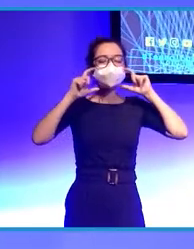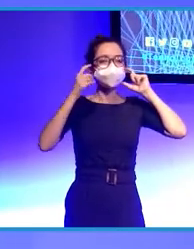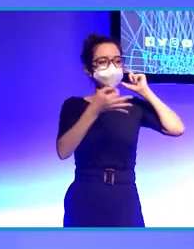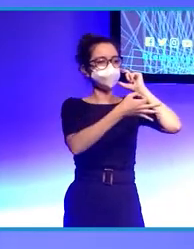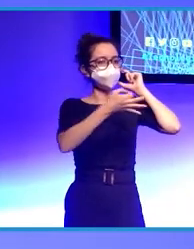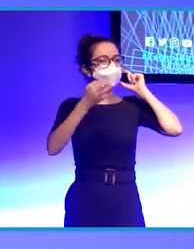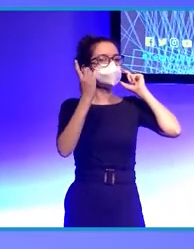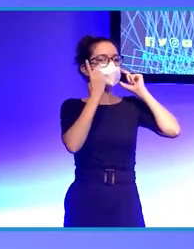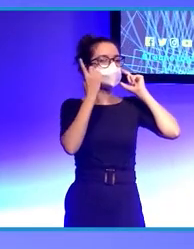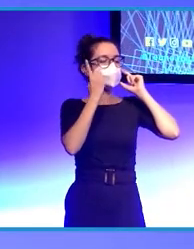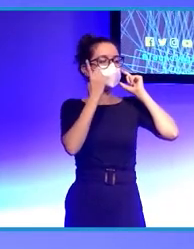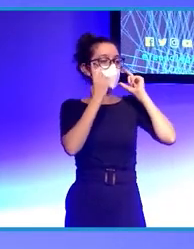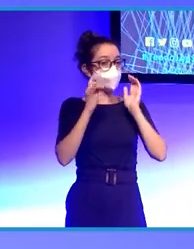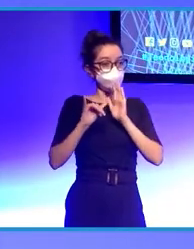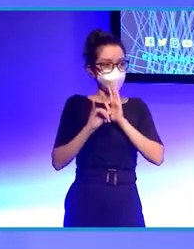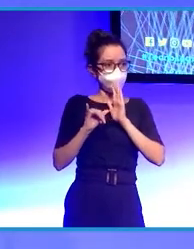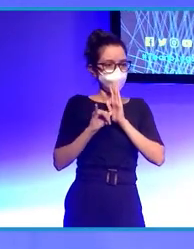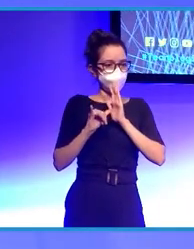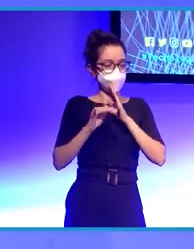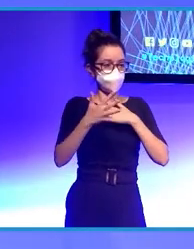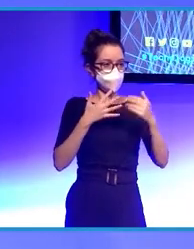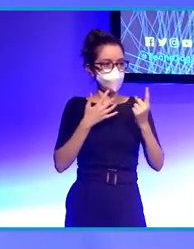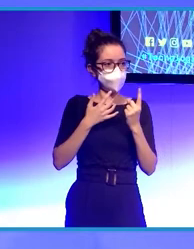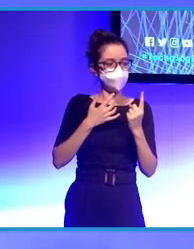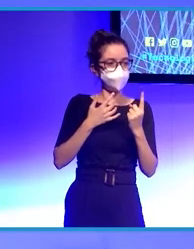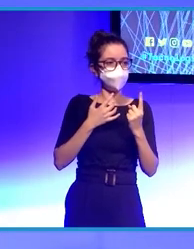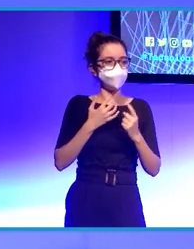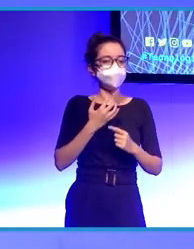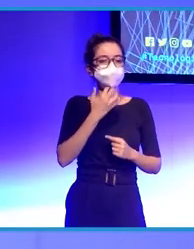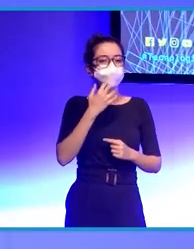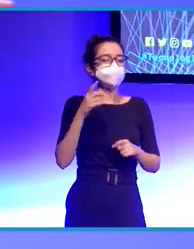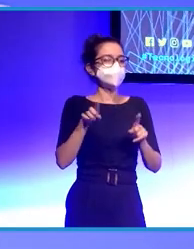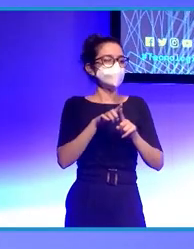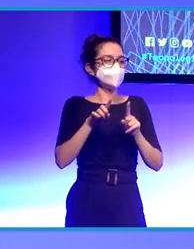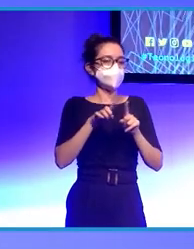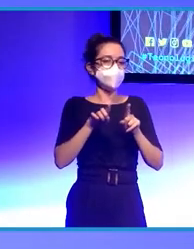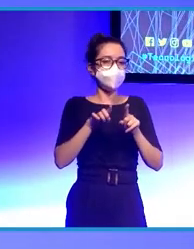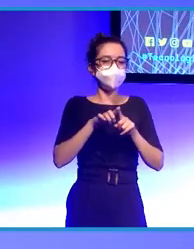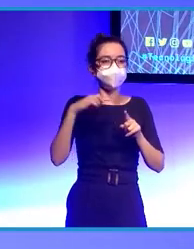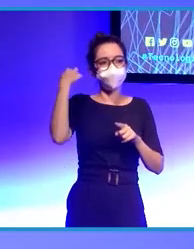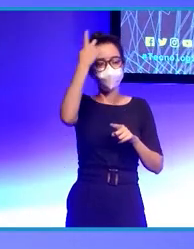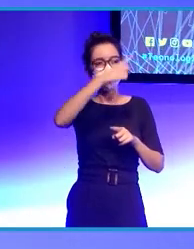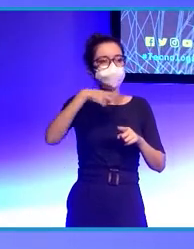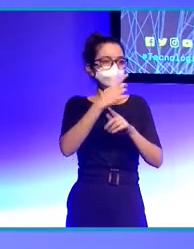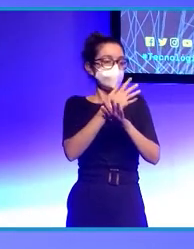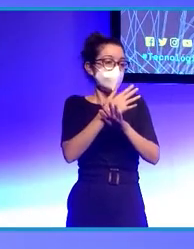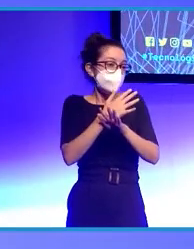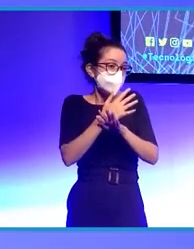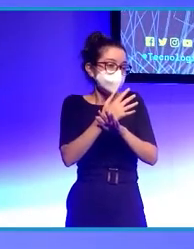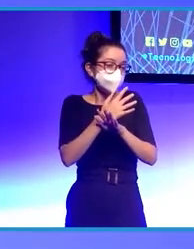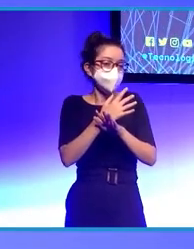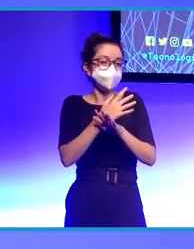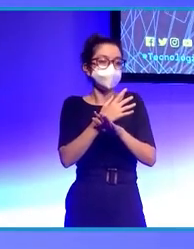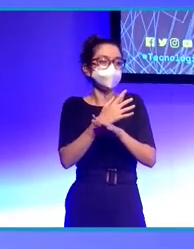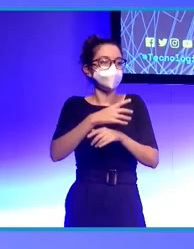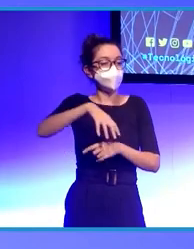sus teléfonos móviles en la mano. Aunque la verdad es que si tuviera la careta del juego del calamar tampoco vería nada, ya que desde aquí veo lo justo para no caerme